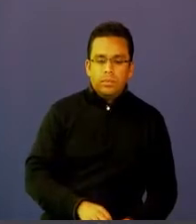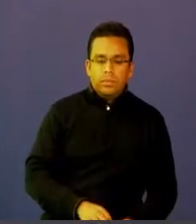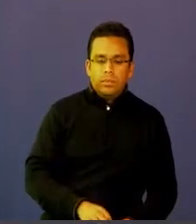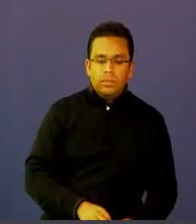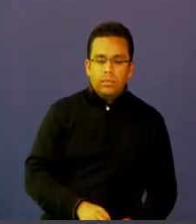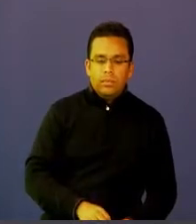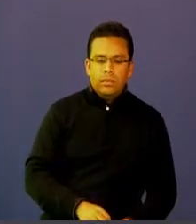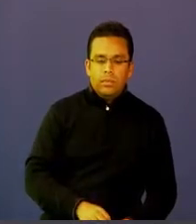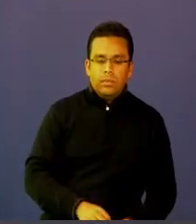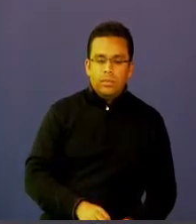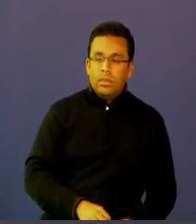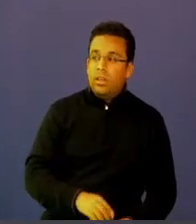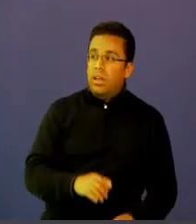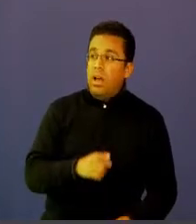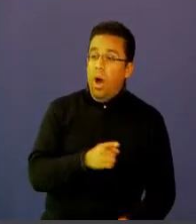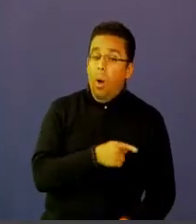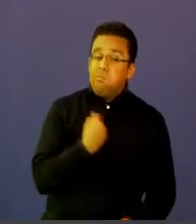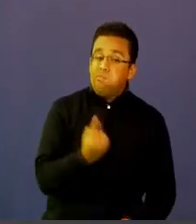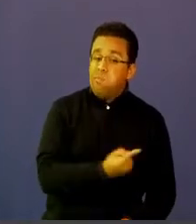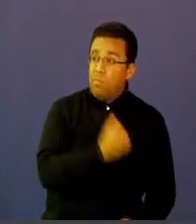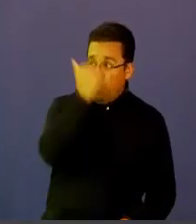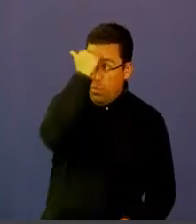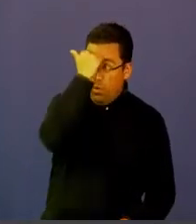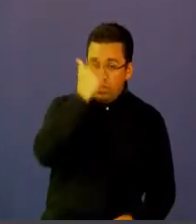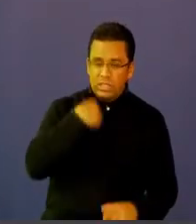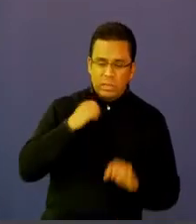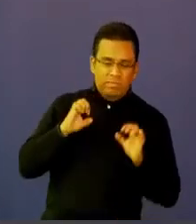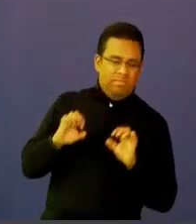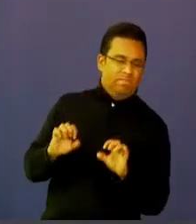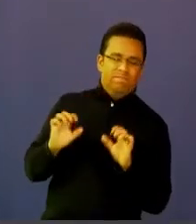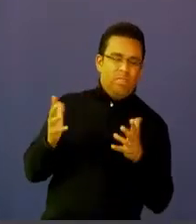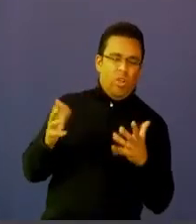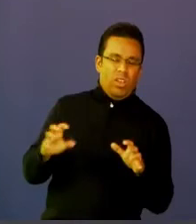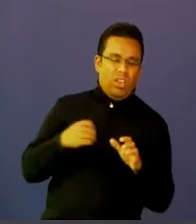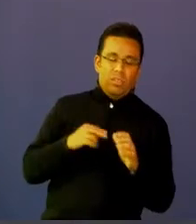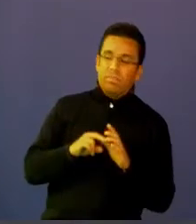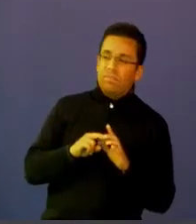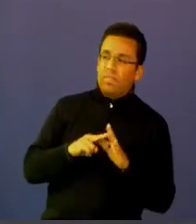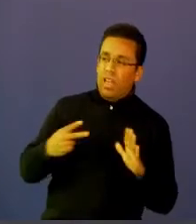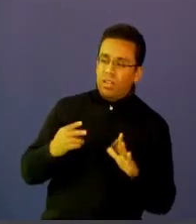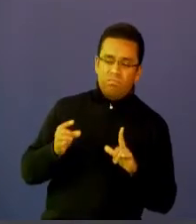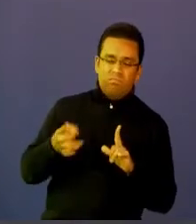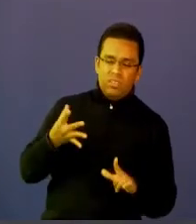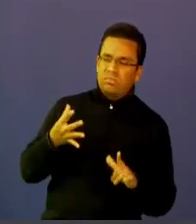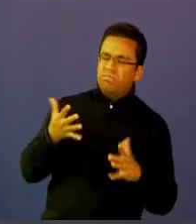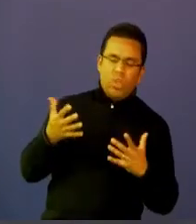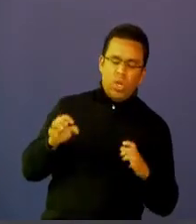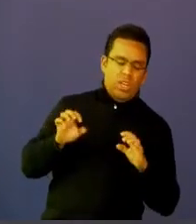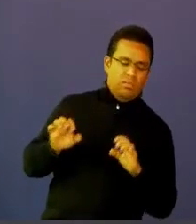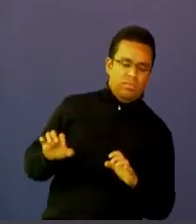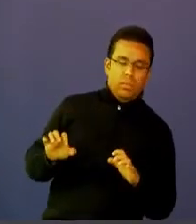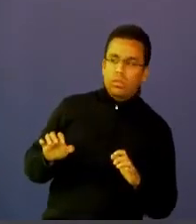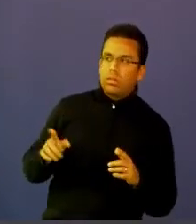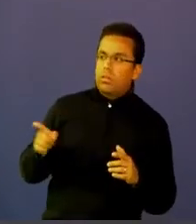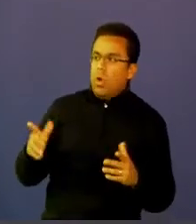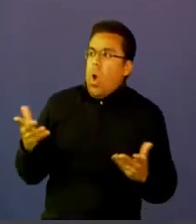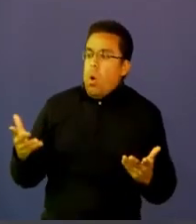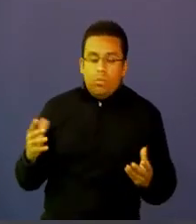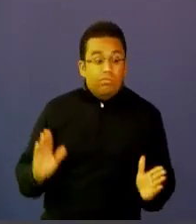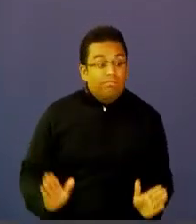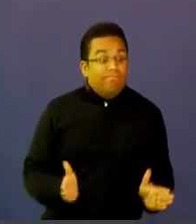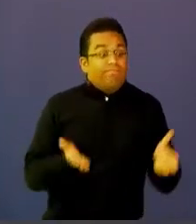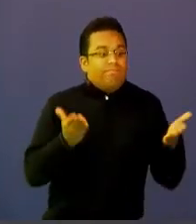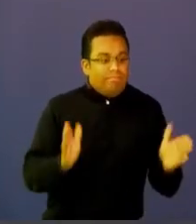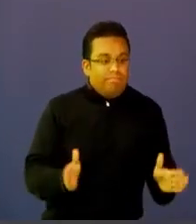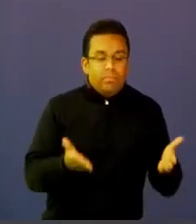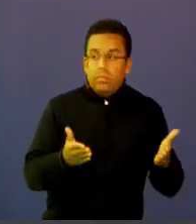se resisten a innovar a partir de la implementación de nuevas herramientas tecnológicas y nos dice entre paréntesis los